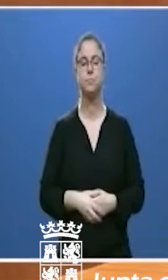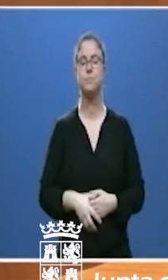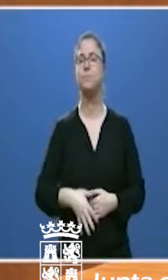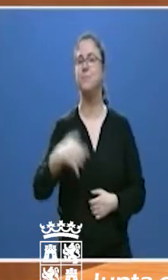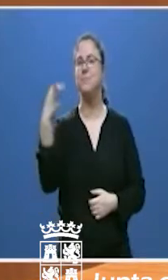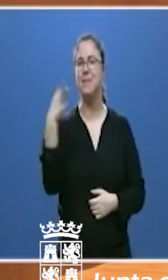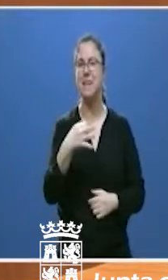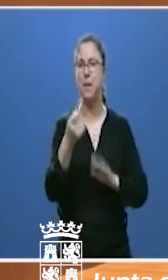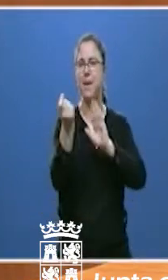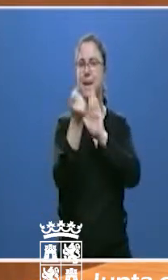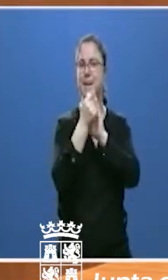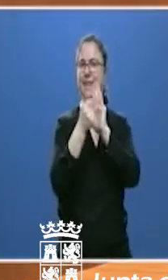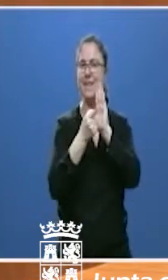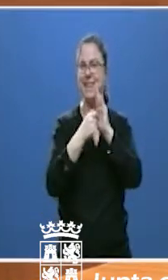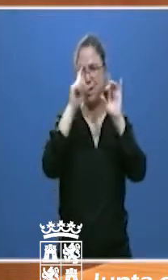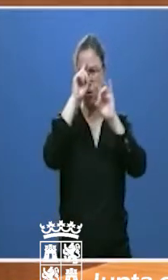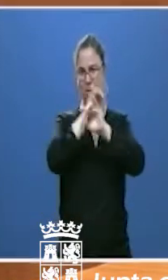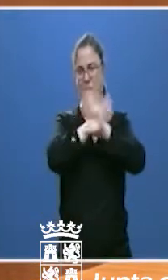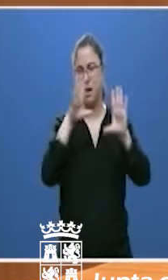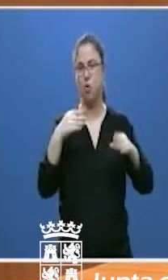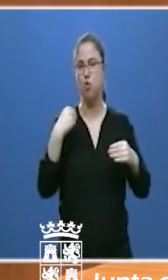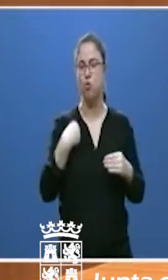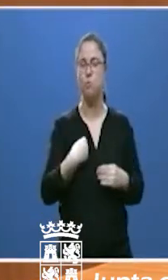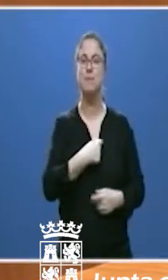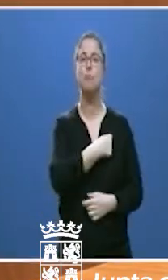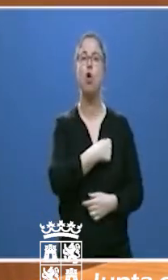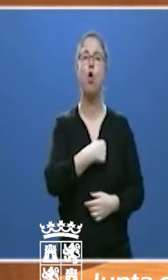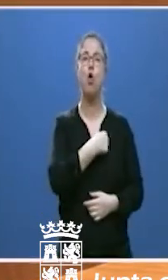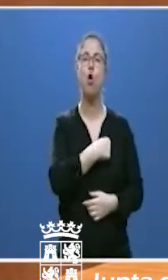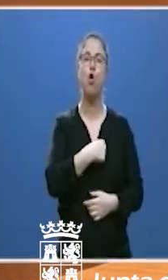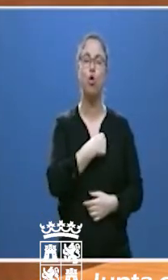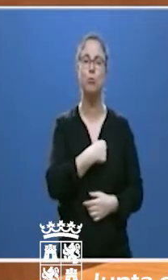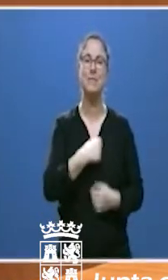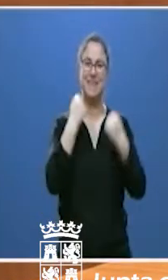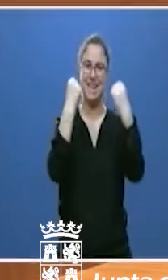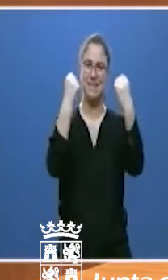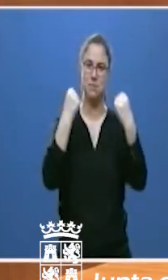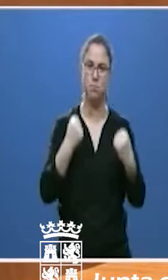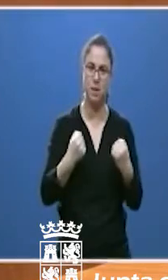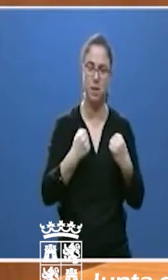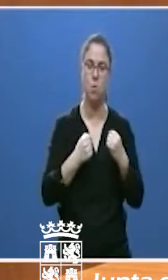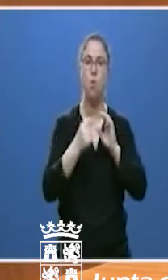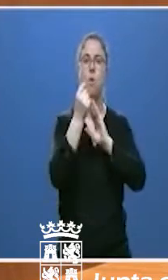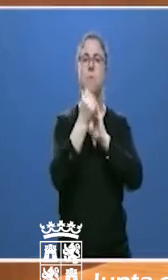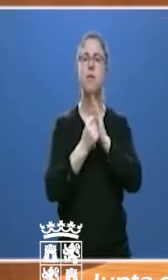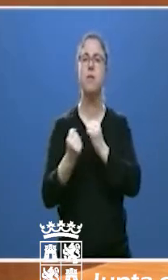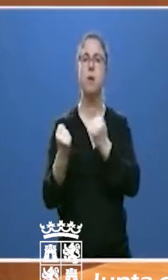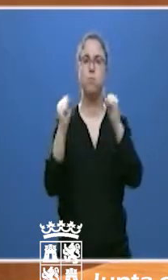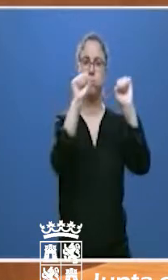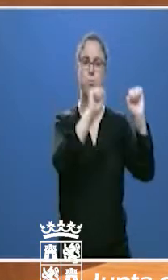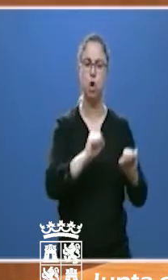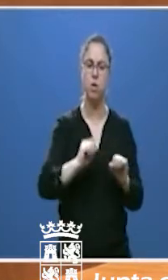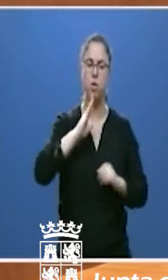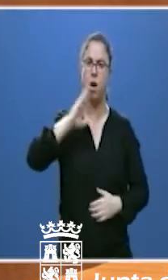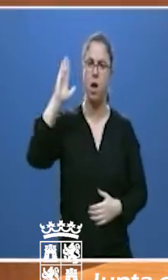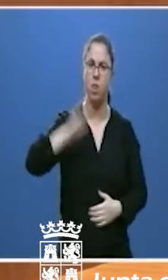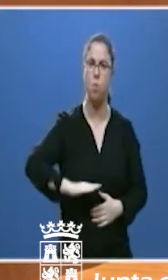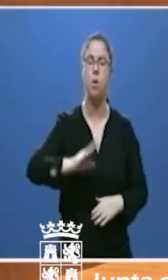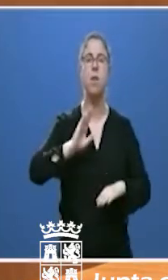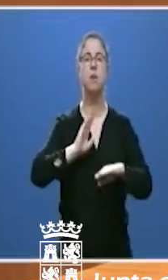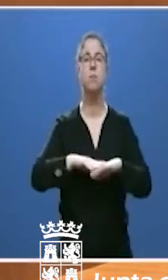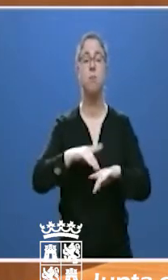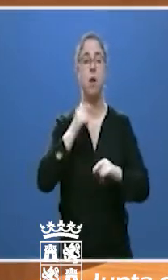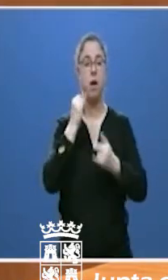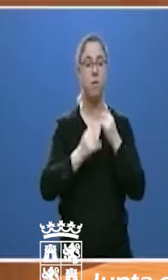claros los criterios marcados por el comité de expertos, por las medidas de protección adecuadas para que el rebrote no se convierta